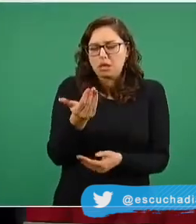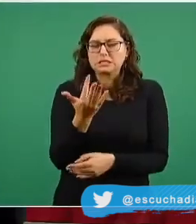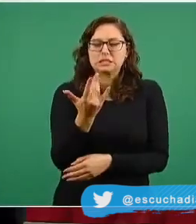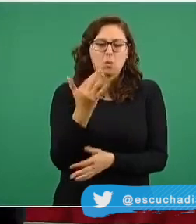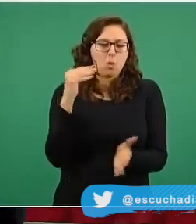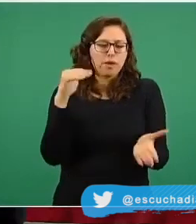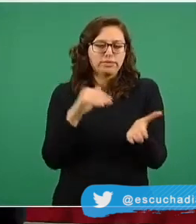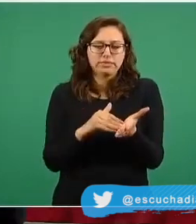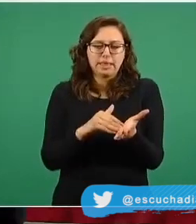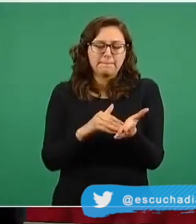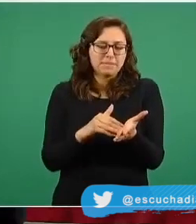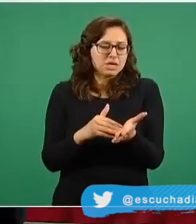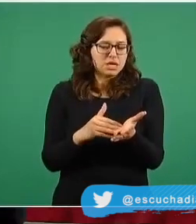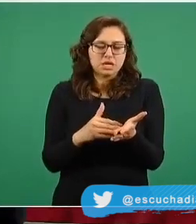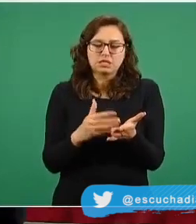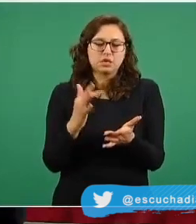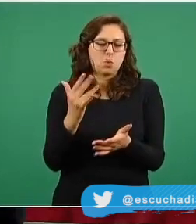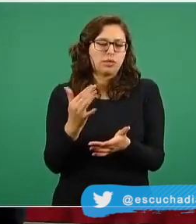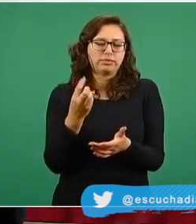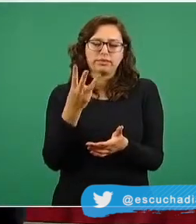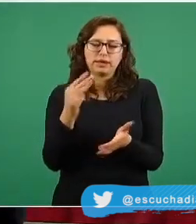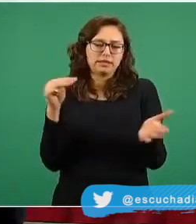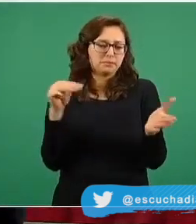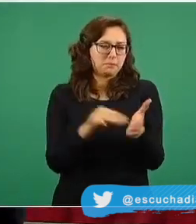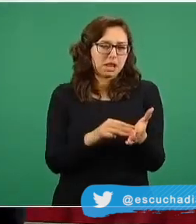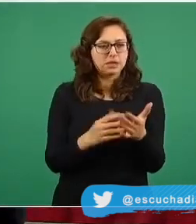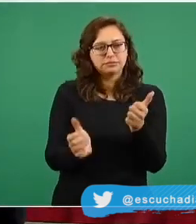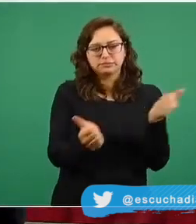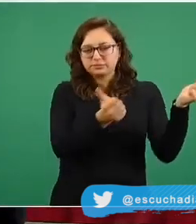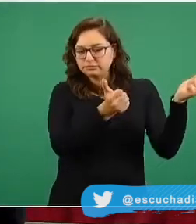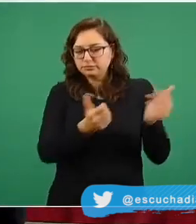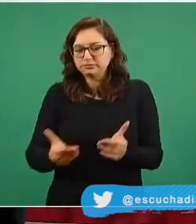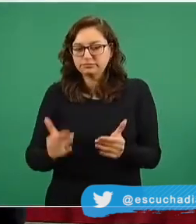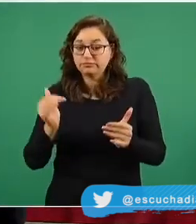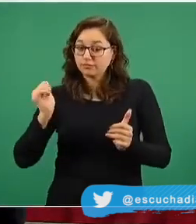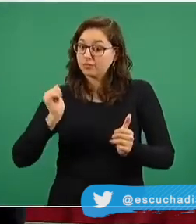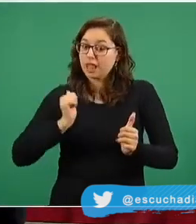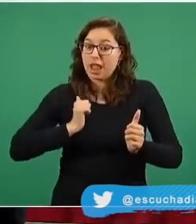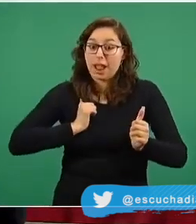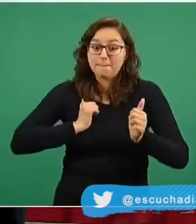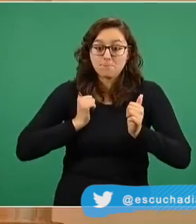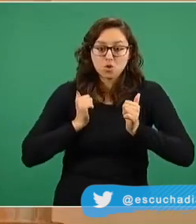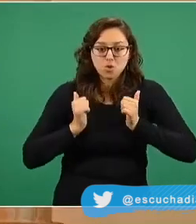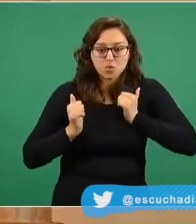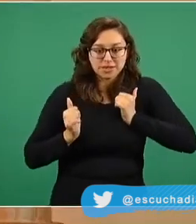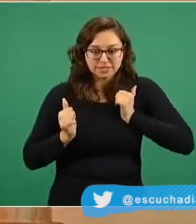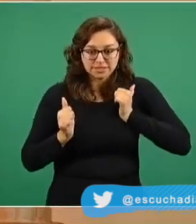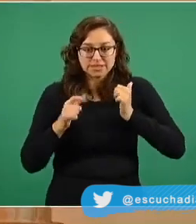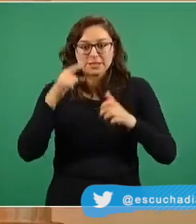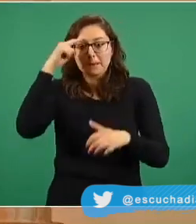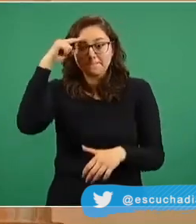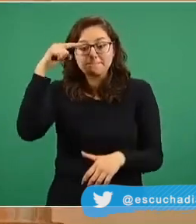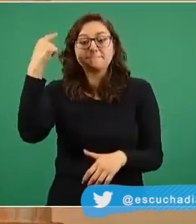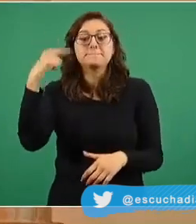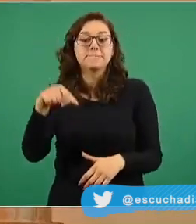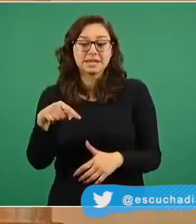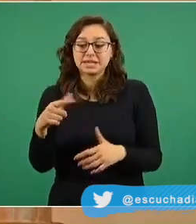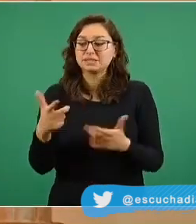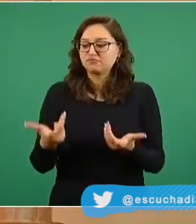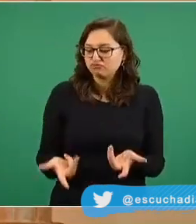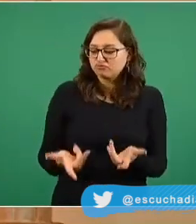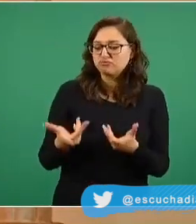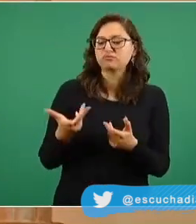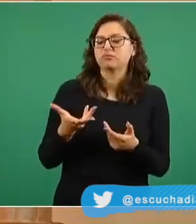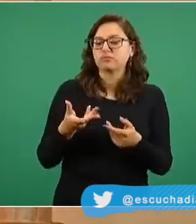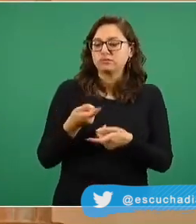53 mil dosis para afinar los mecanismos con los que estamos distribuyendo y utilizando la vacuna